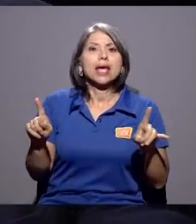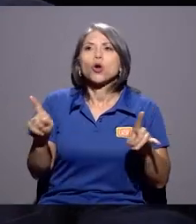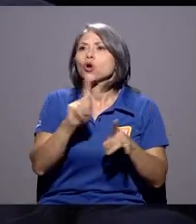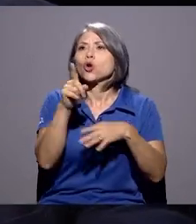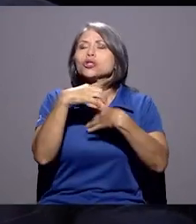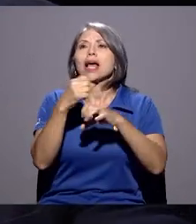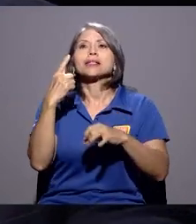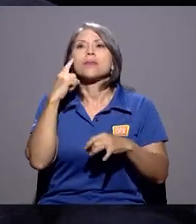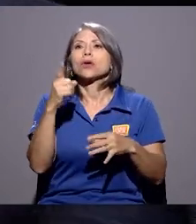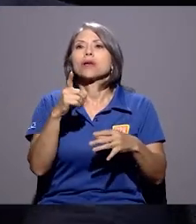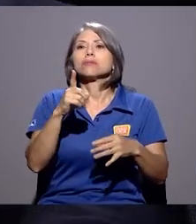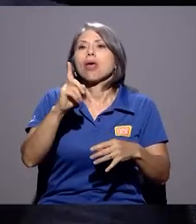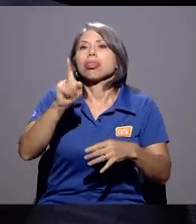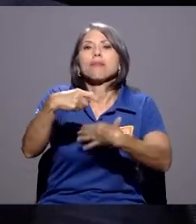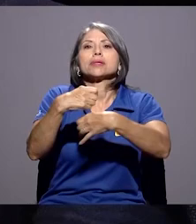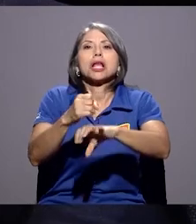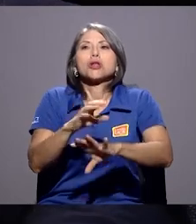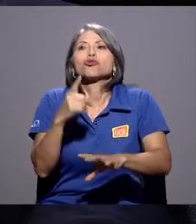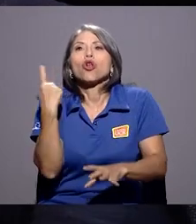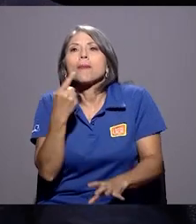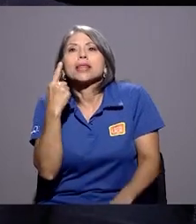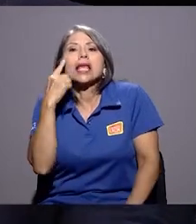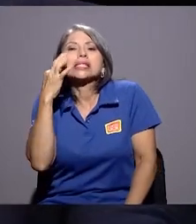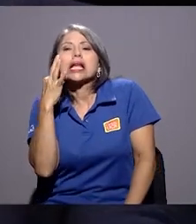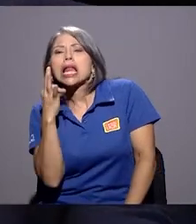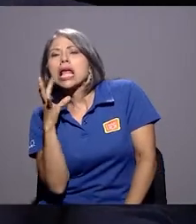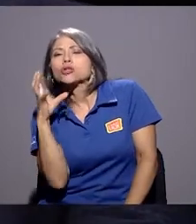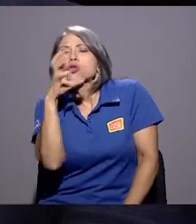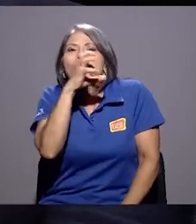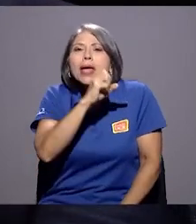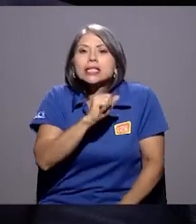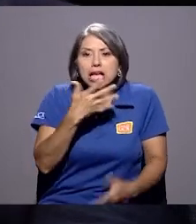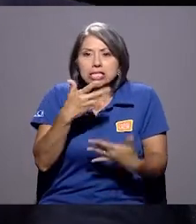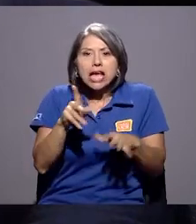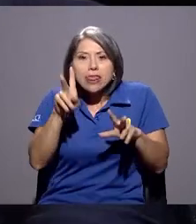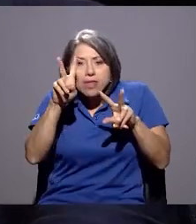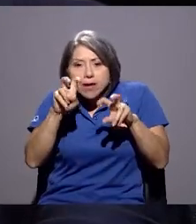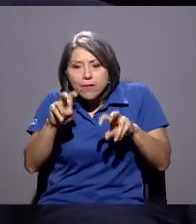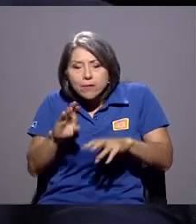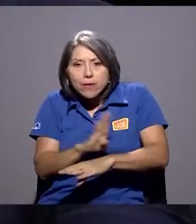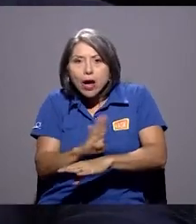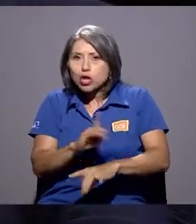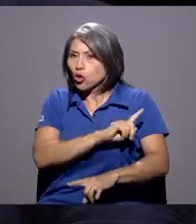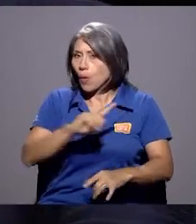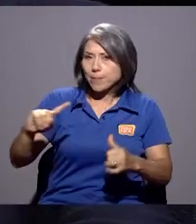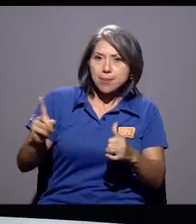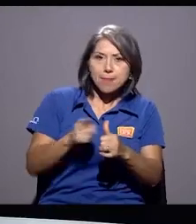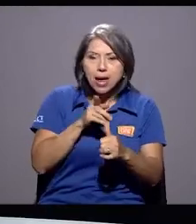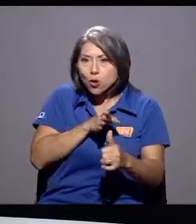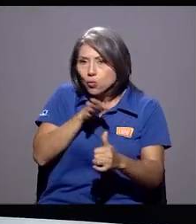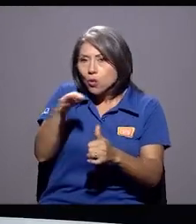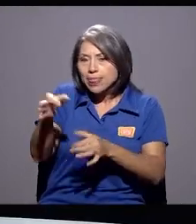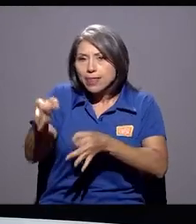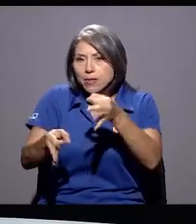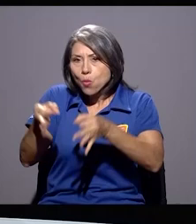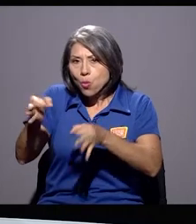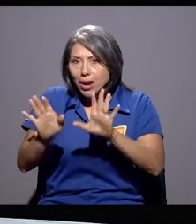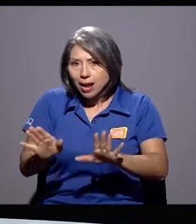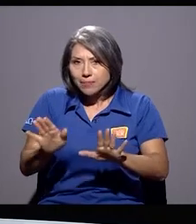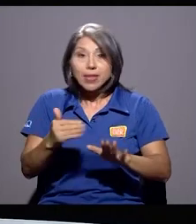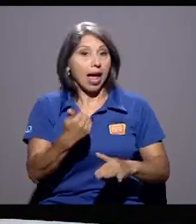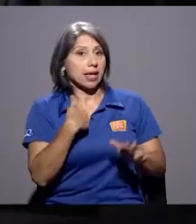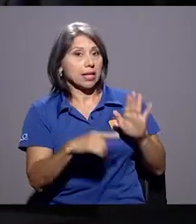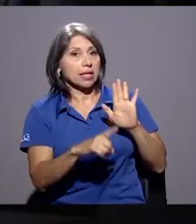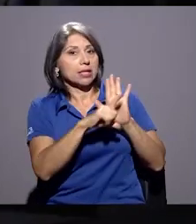priori. No es simplemente por una sospecha y se abre, sino que hay que ir a un tribunal a un juez. Hay legislación para eso, sí. Hay